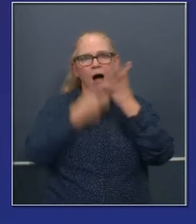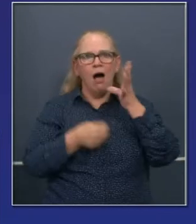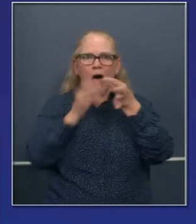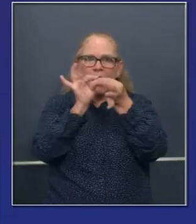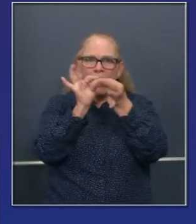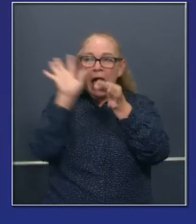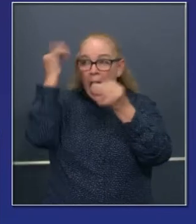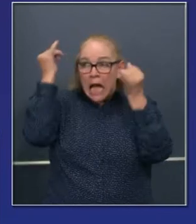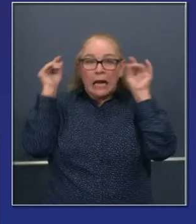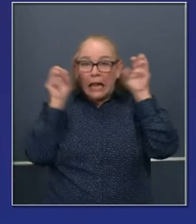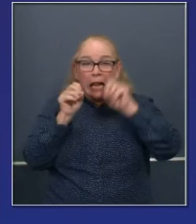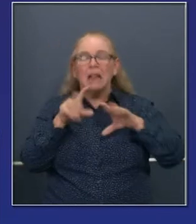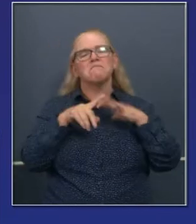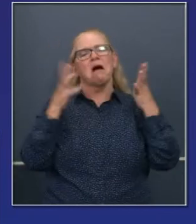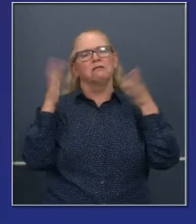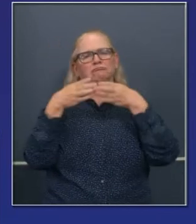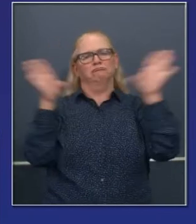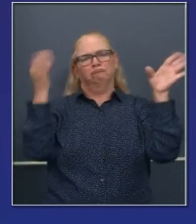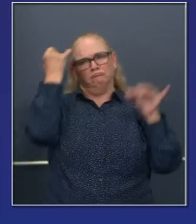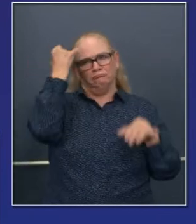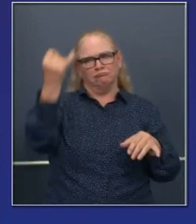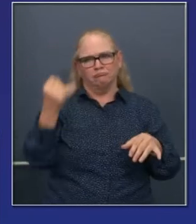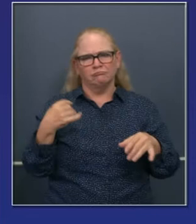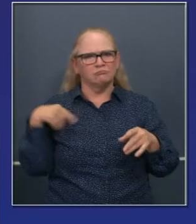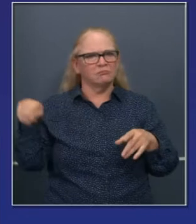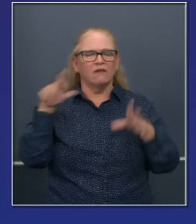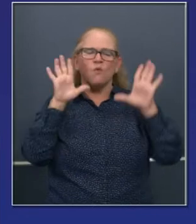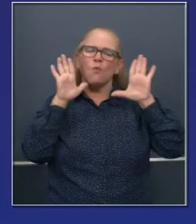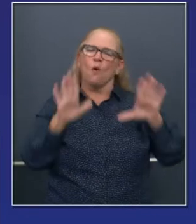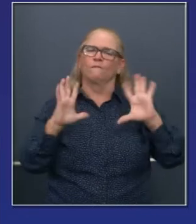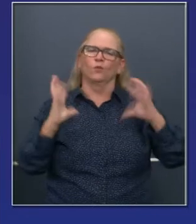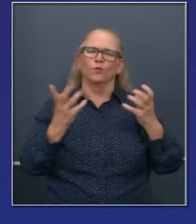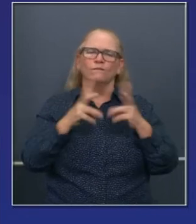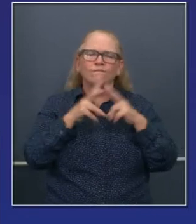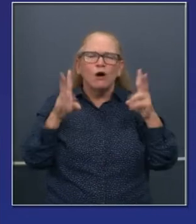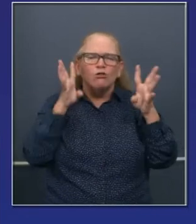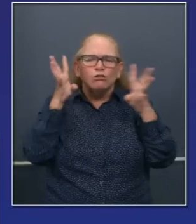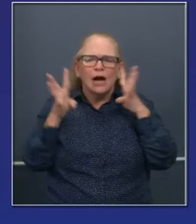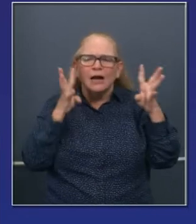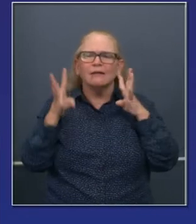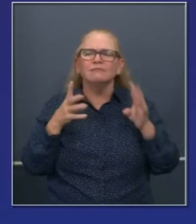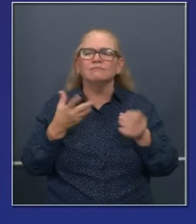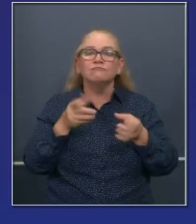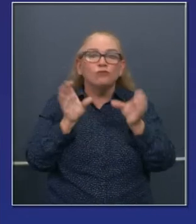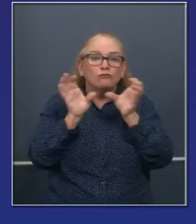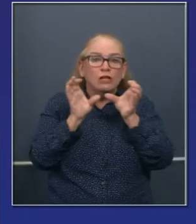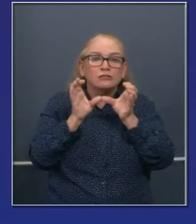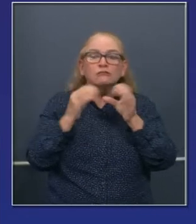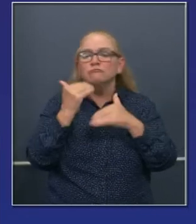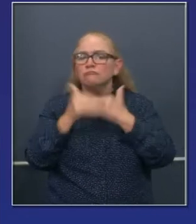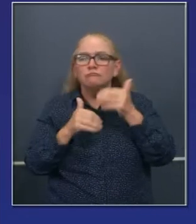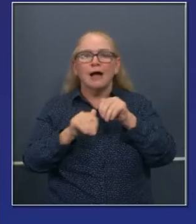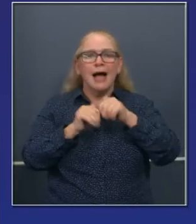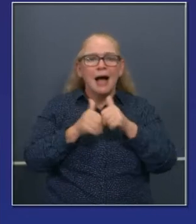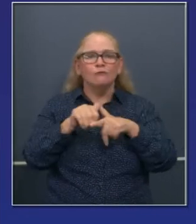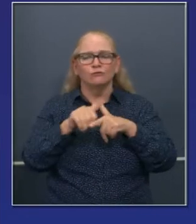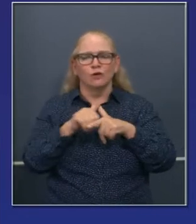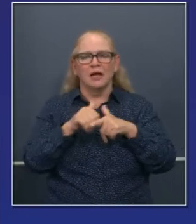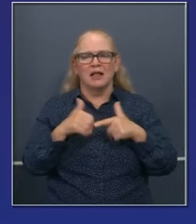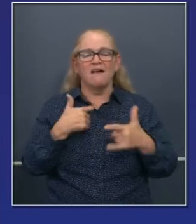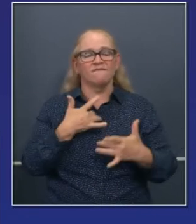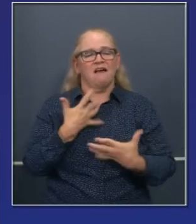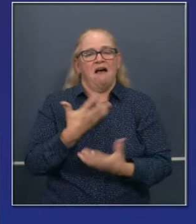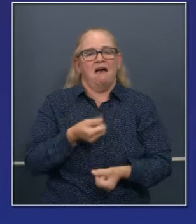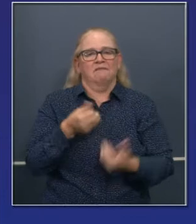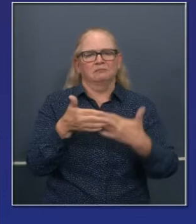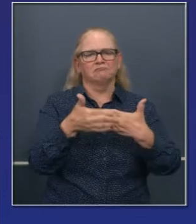habilidades especiales para poder tener todo listo y